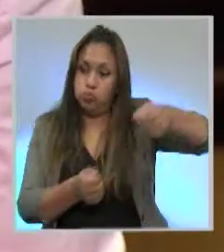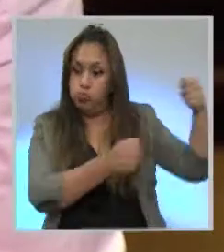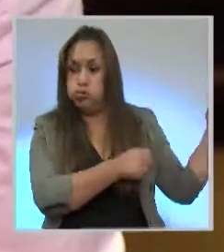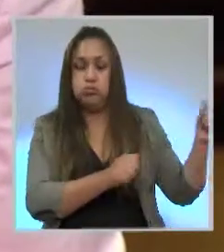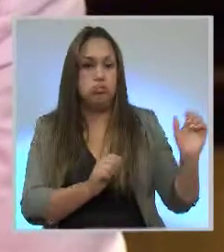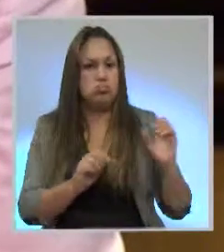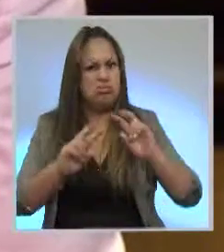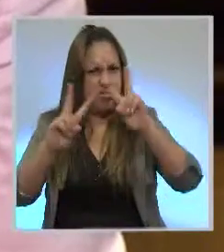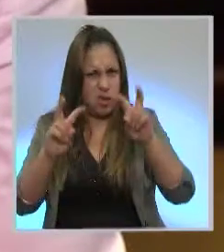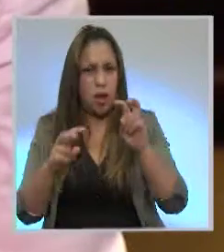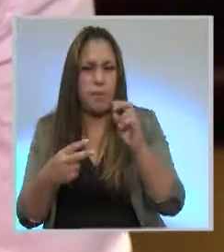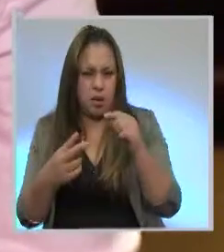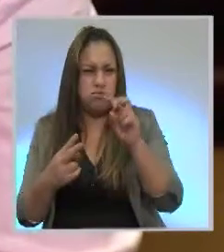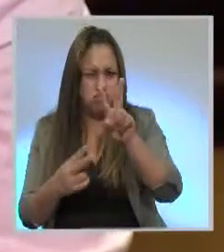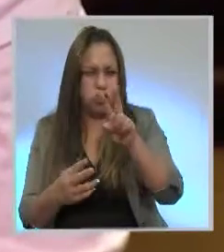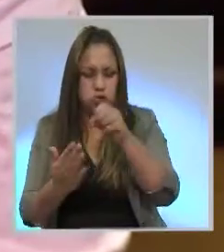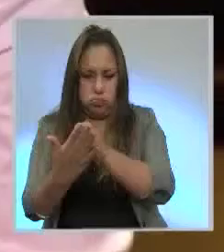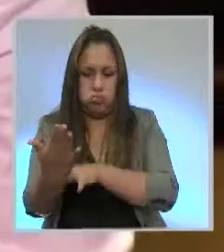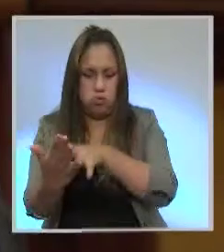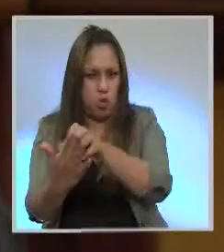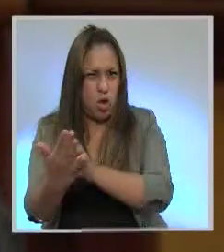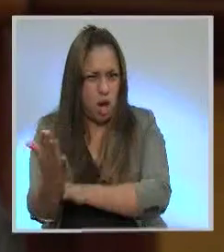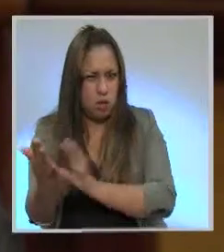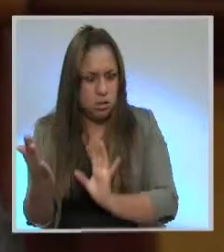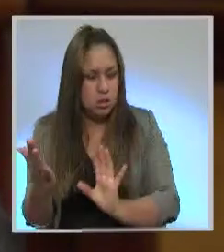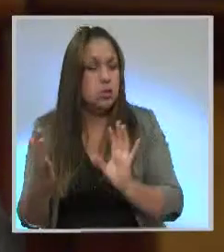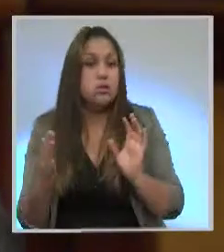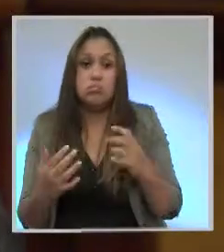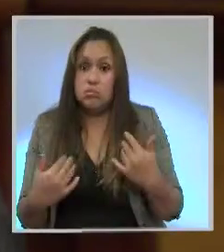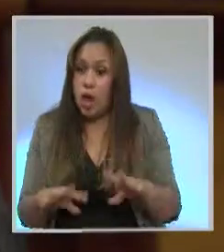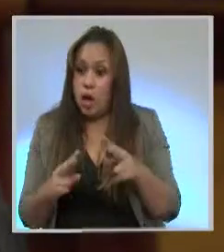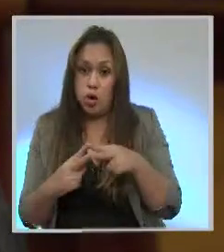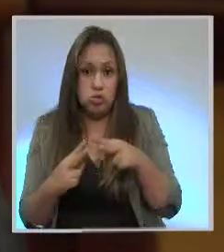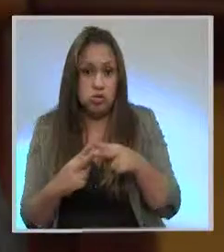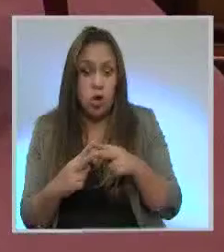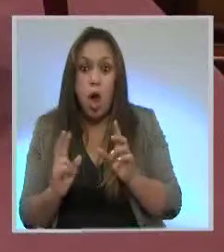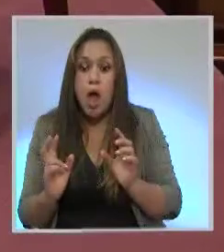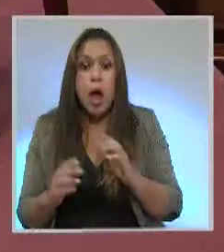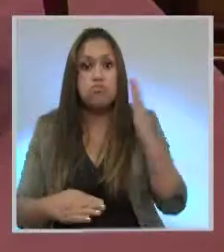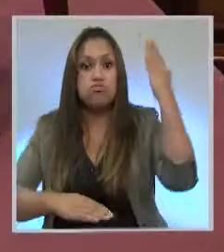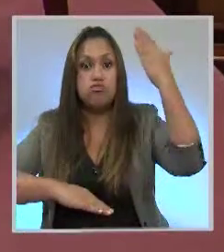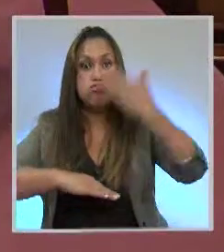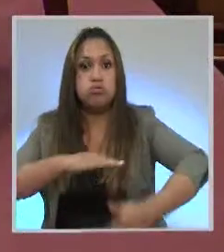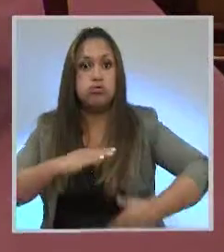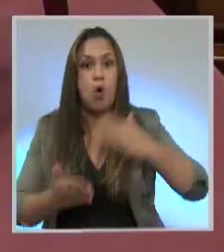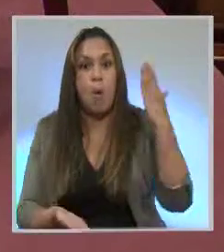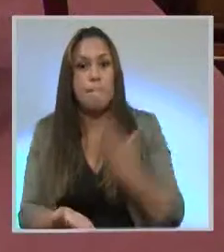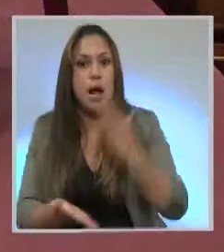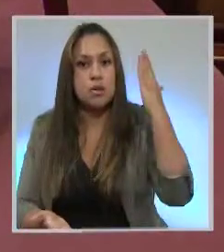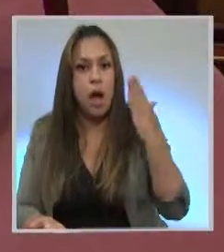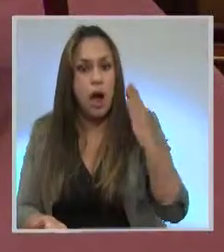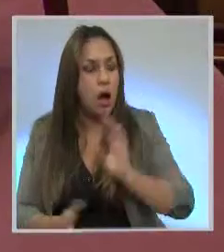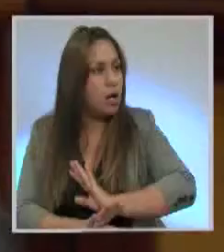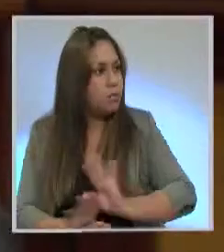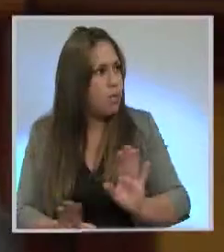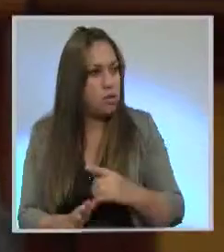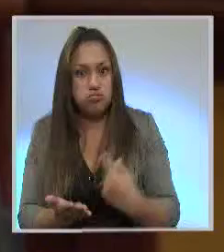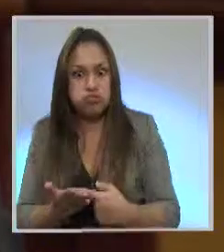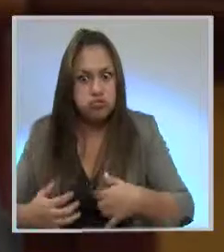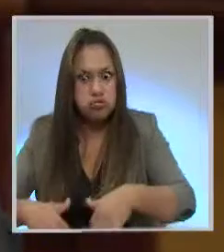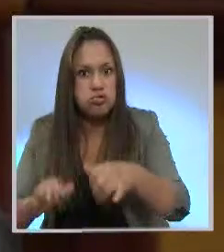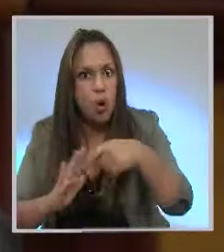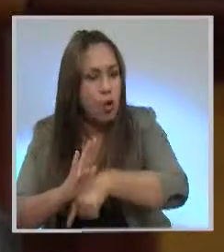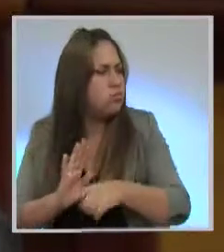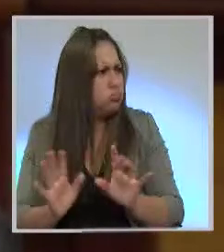vinculado con el impuesto a las herencias. Conoció el oficio y se inhibió de seguir tramitando este proyecto. Ah, pero entonces la resolución